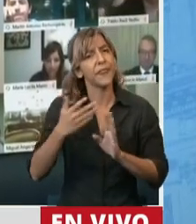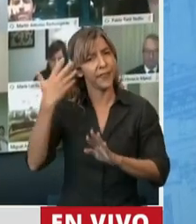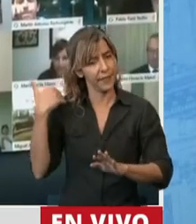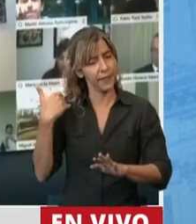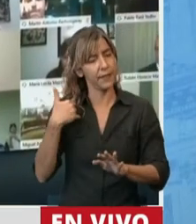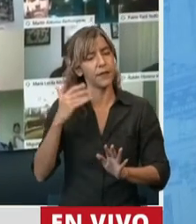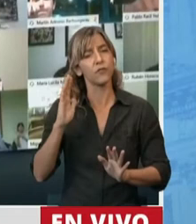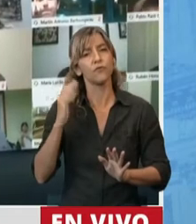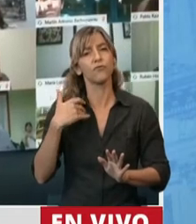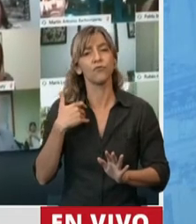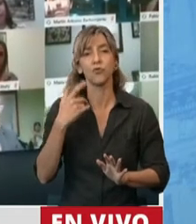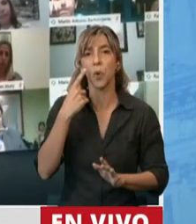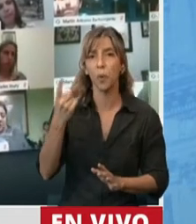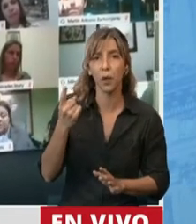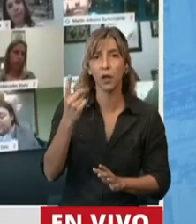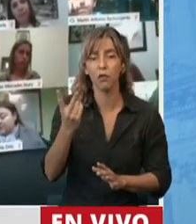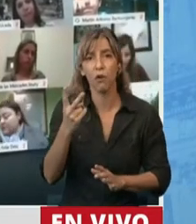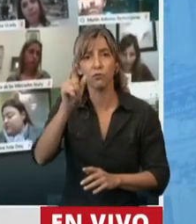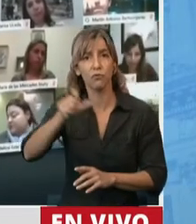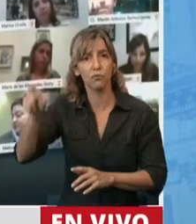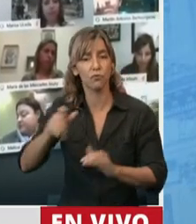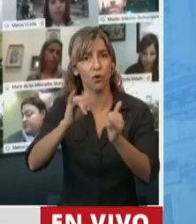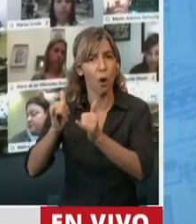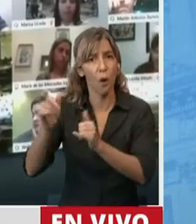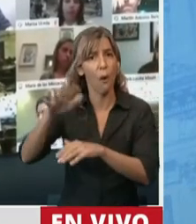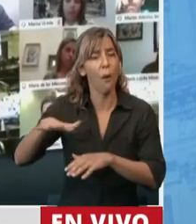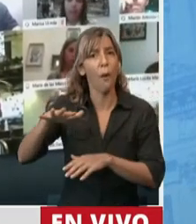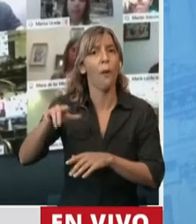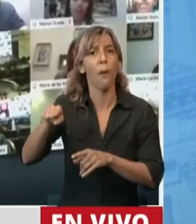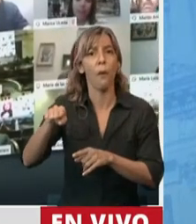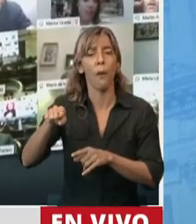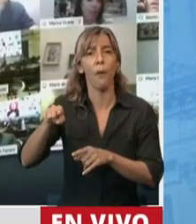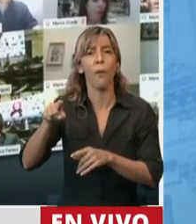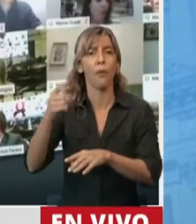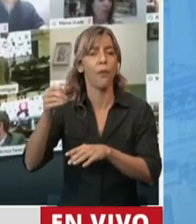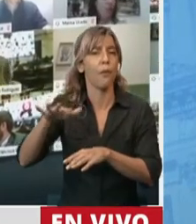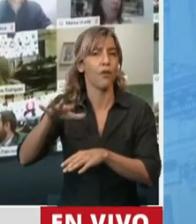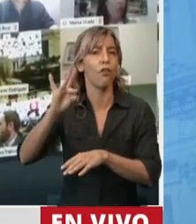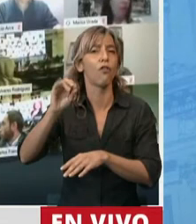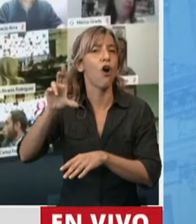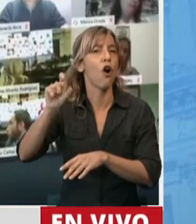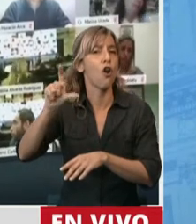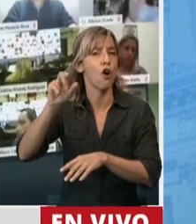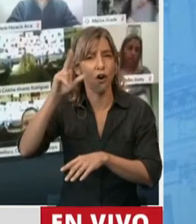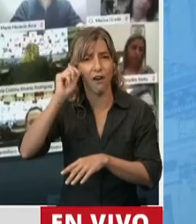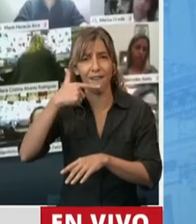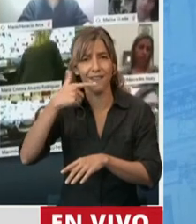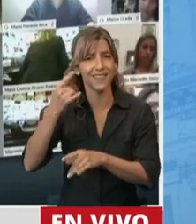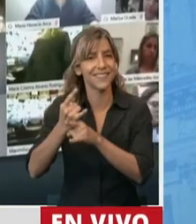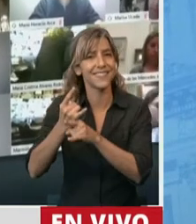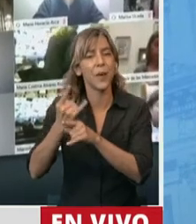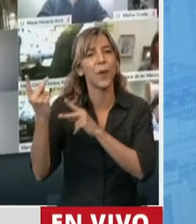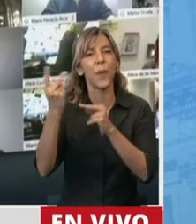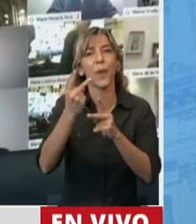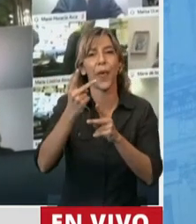de ver la historia de dos jóvenes de Dolores que viajaban asiduamente a La Plata a donar plasma.